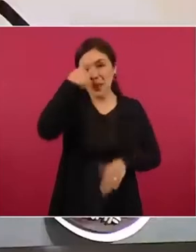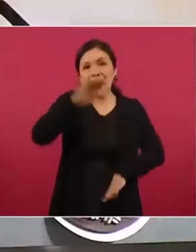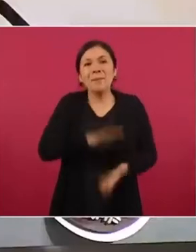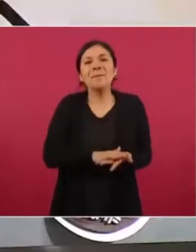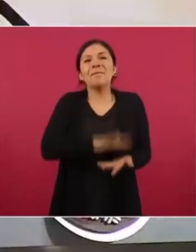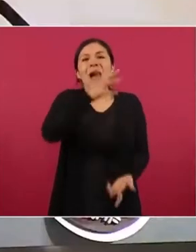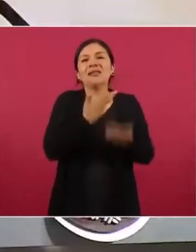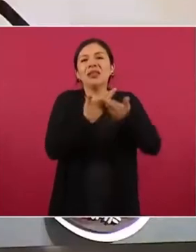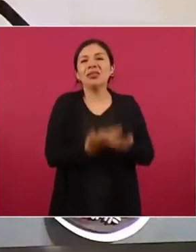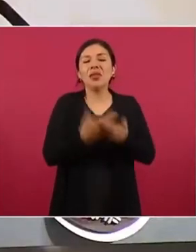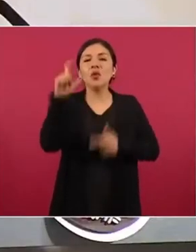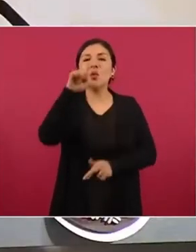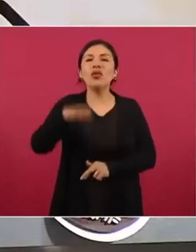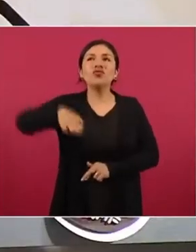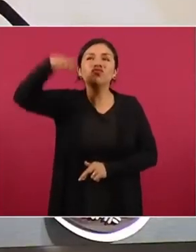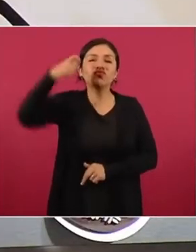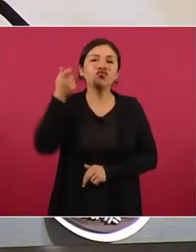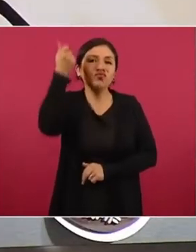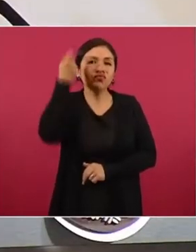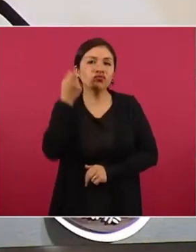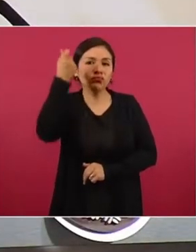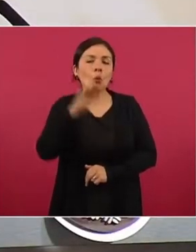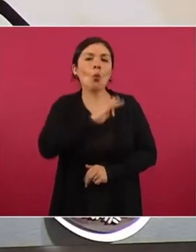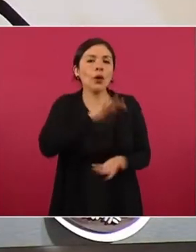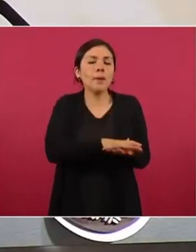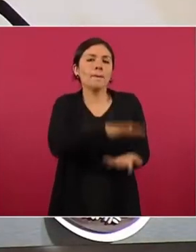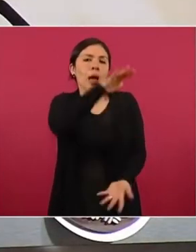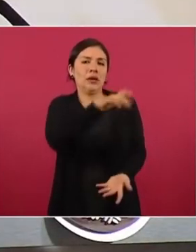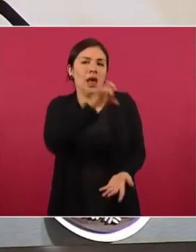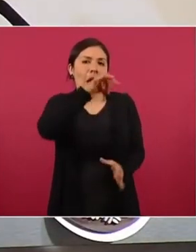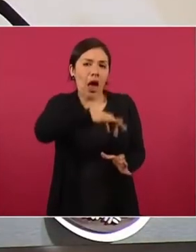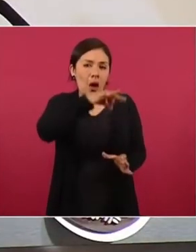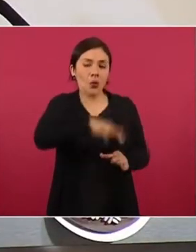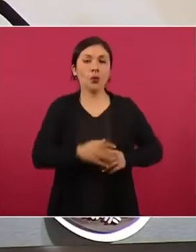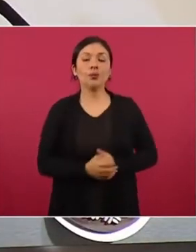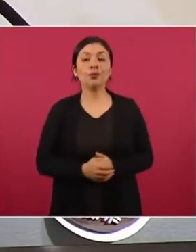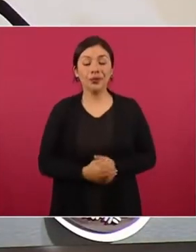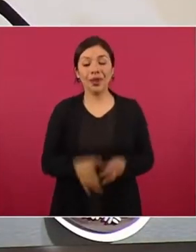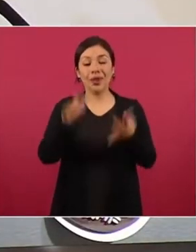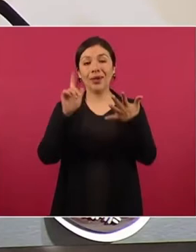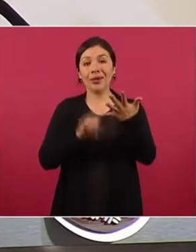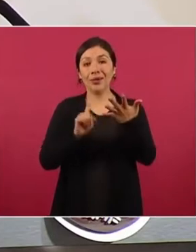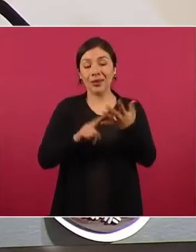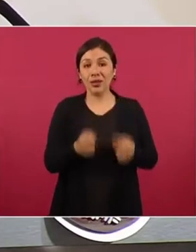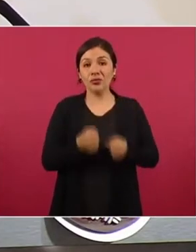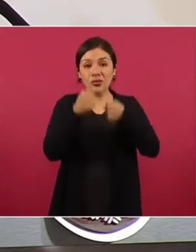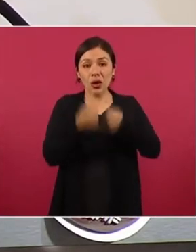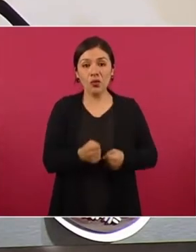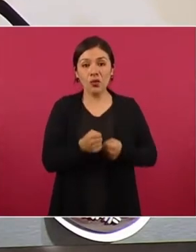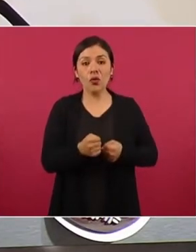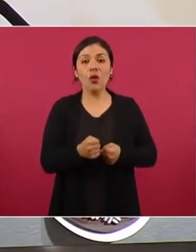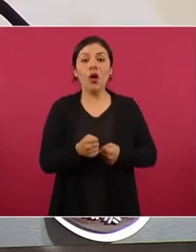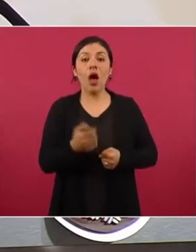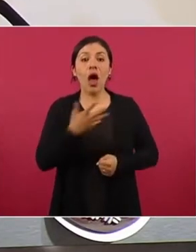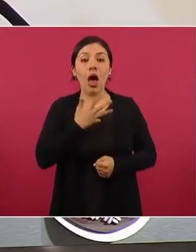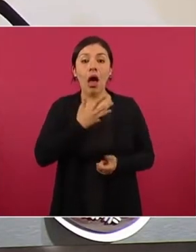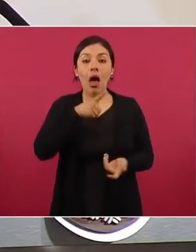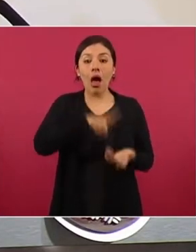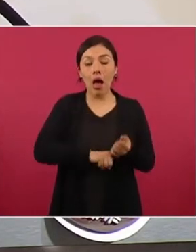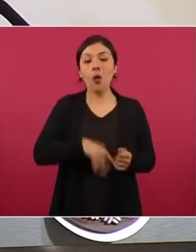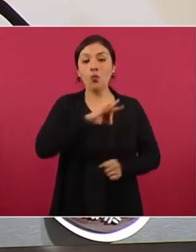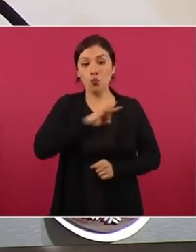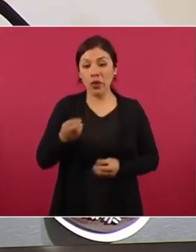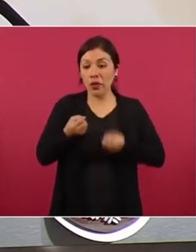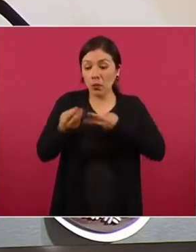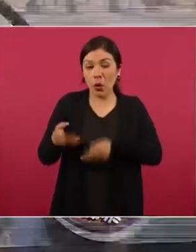su pensión en caso de vejez. Un quinto seguro que tiene